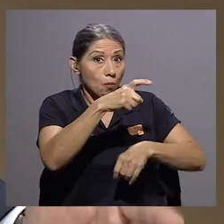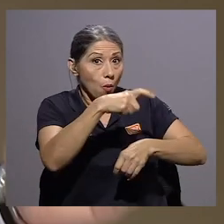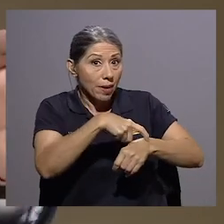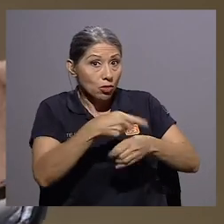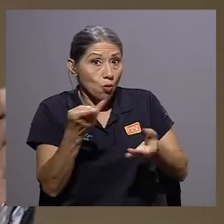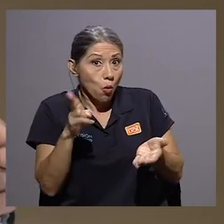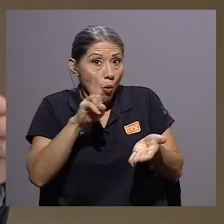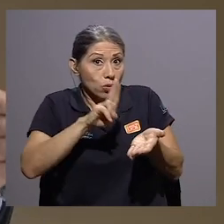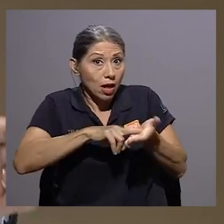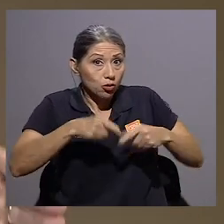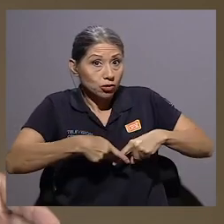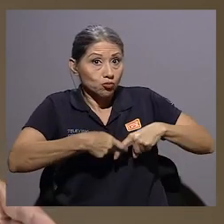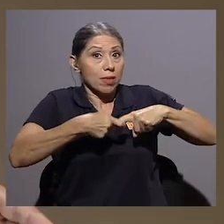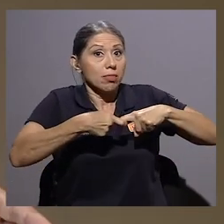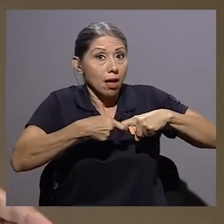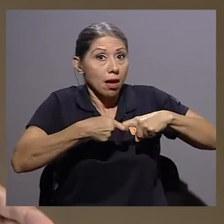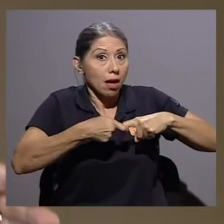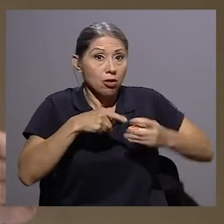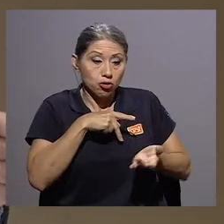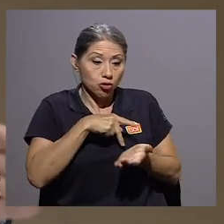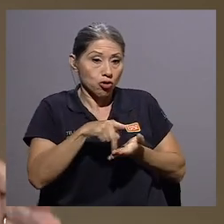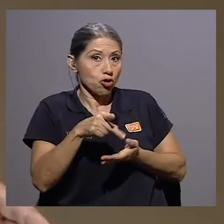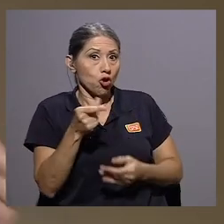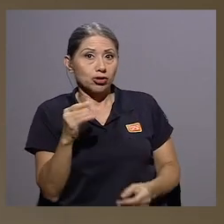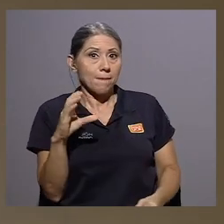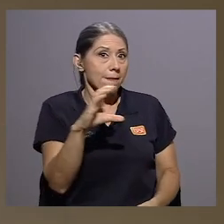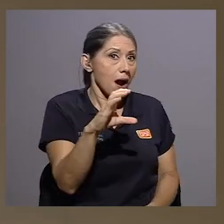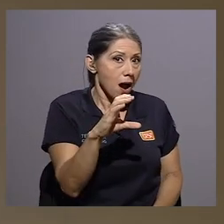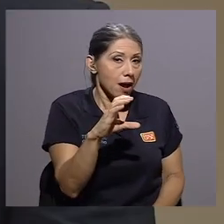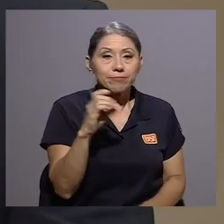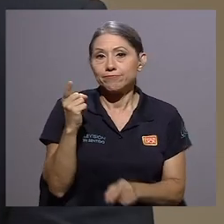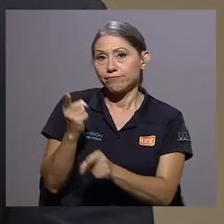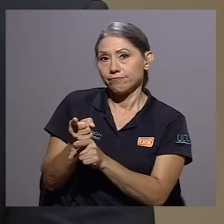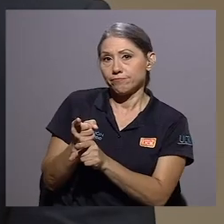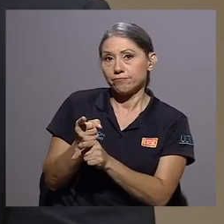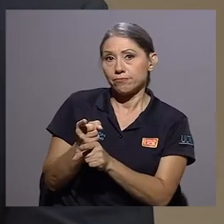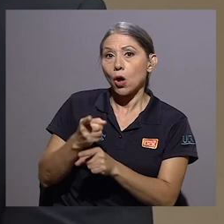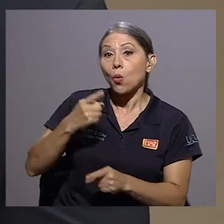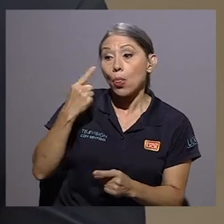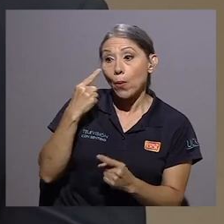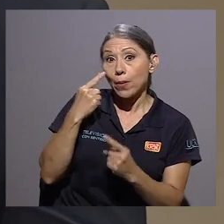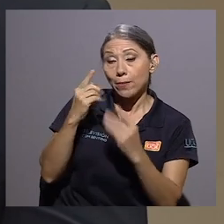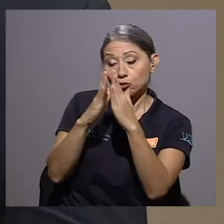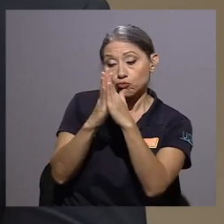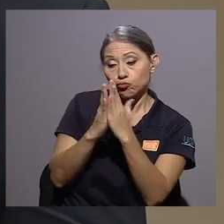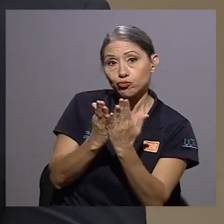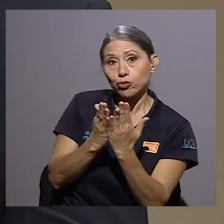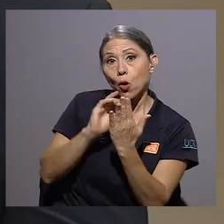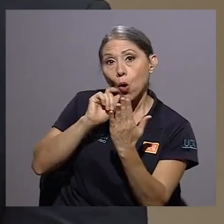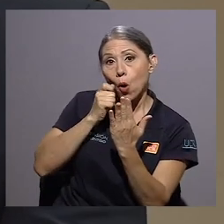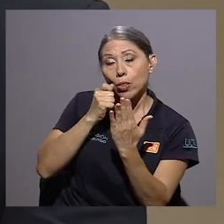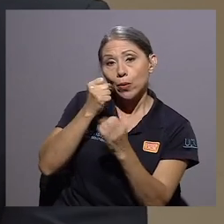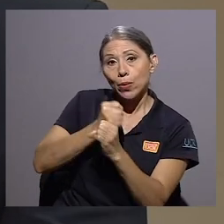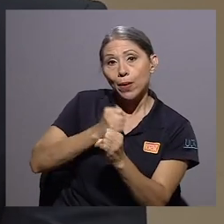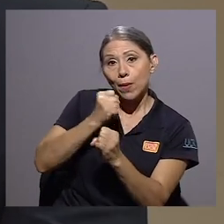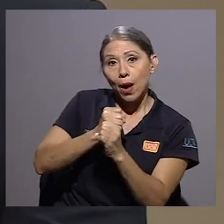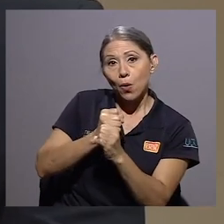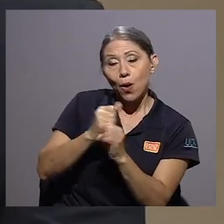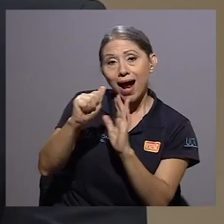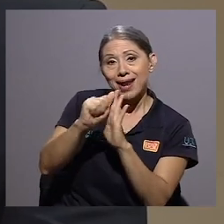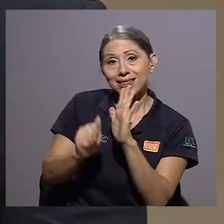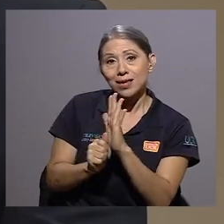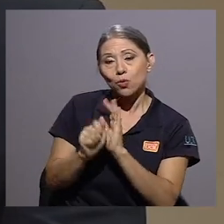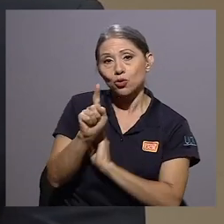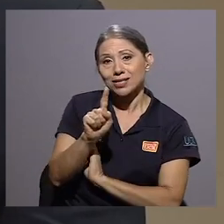este momento, cuando se suspende el contrato, no se paga salario. Exacto. ¿Por qué? Porque cuando nosotros vemos el código de